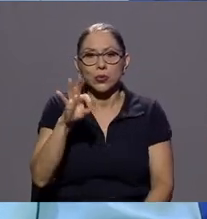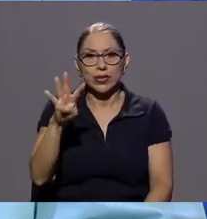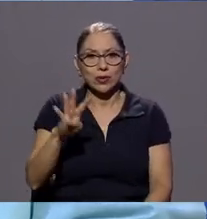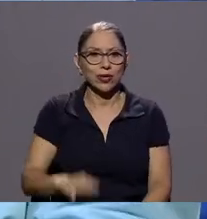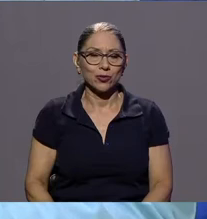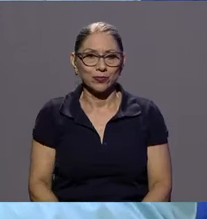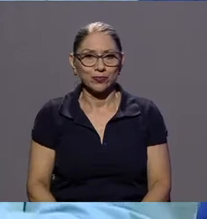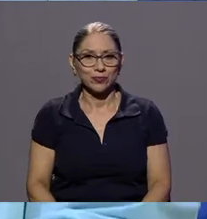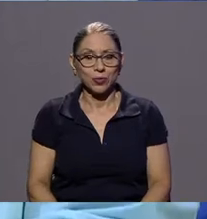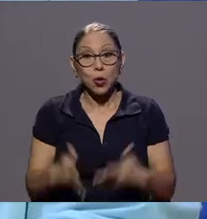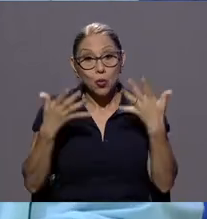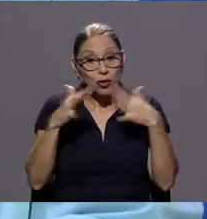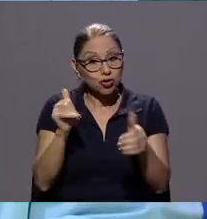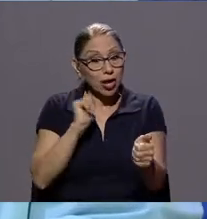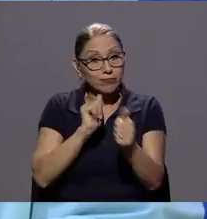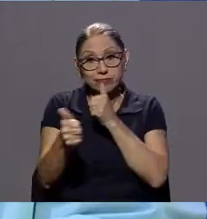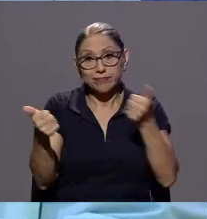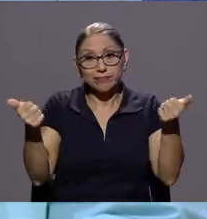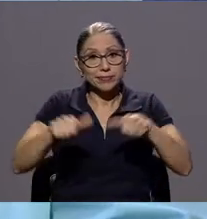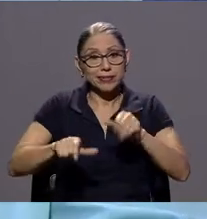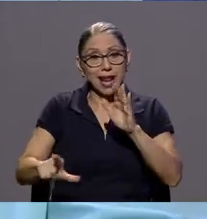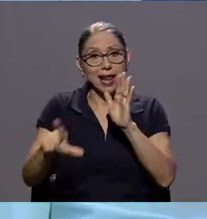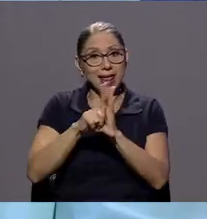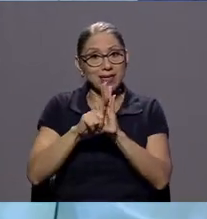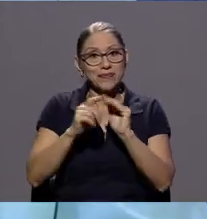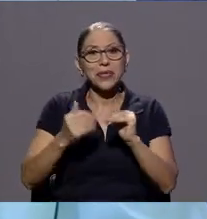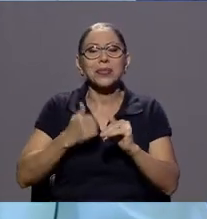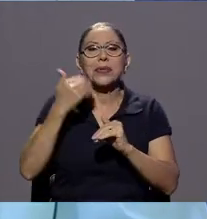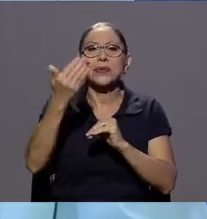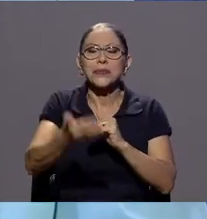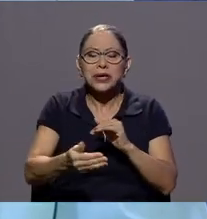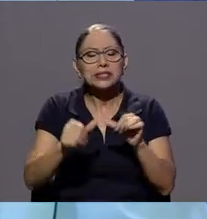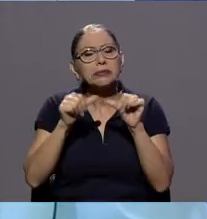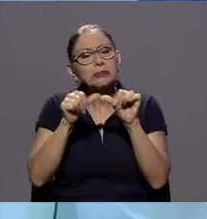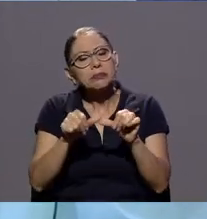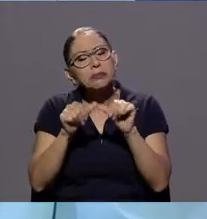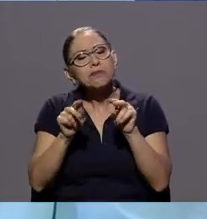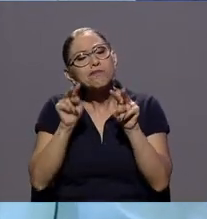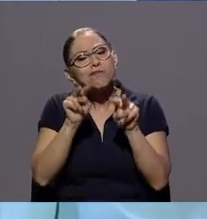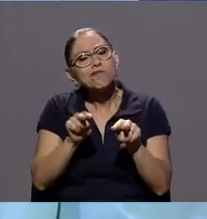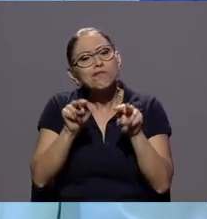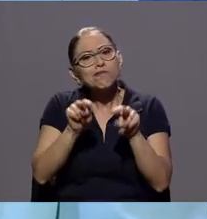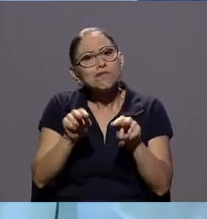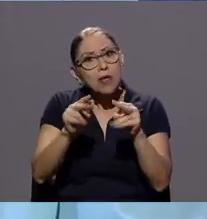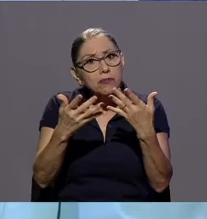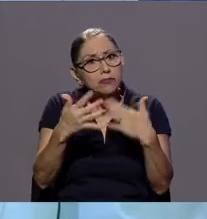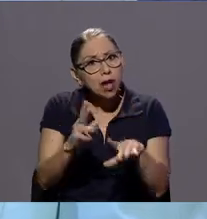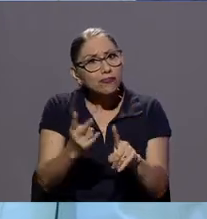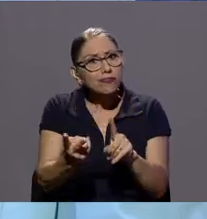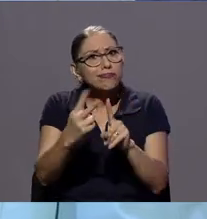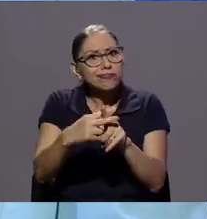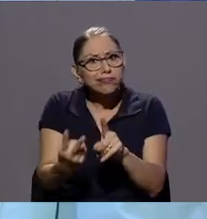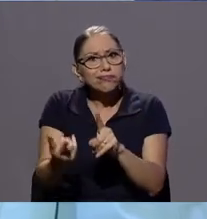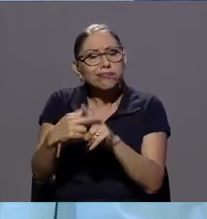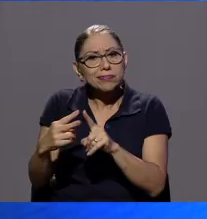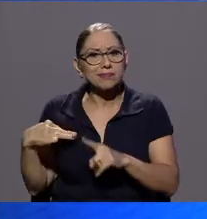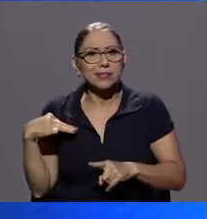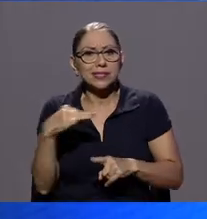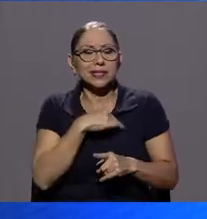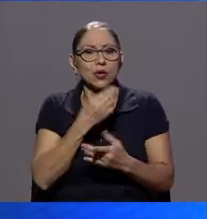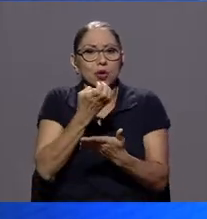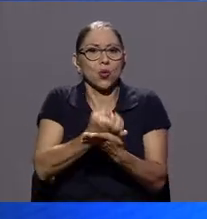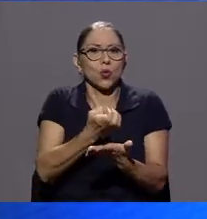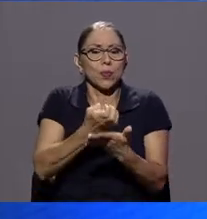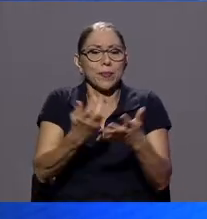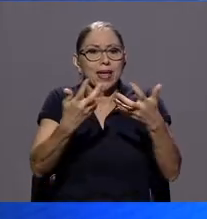También, luego de aprobada la ley, pues seguimos dándole seguimiento a los primeros pasos de su implementación por parte del Ministerio de Economía,